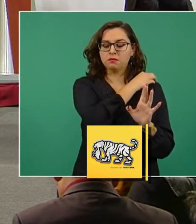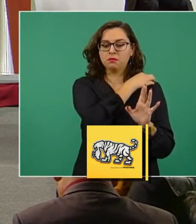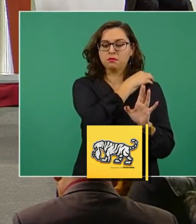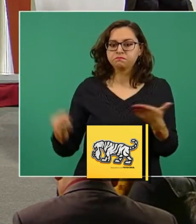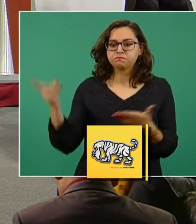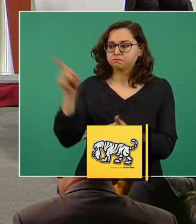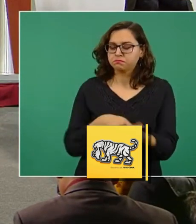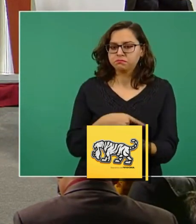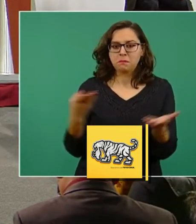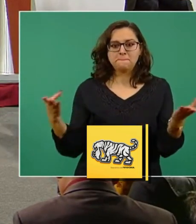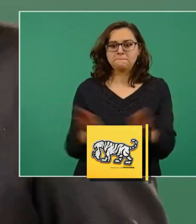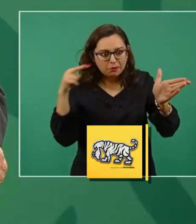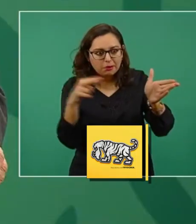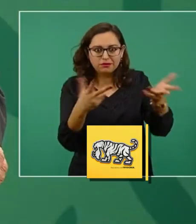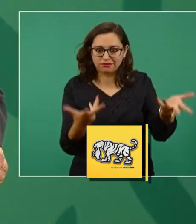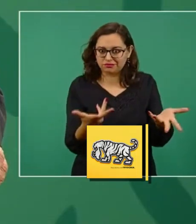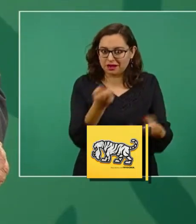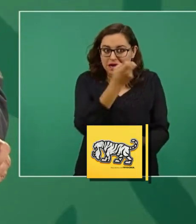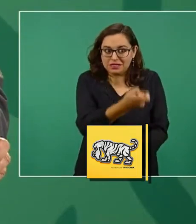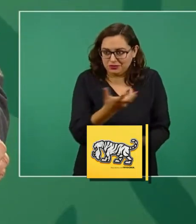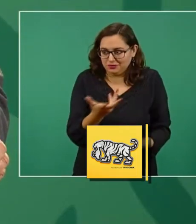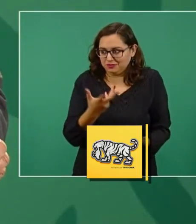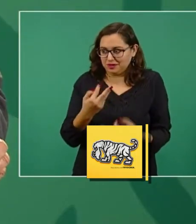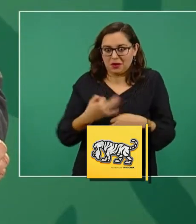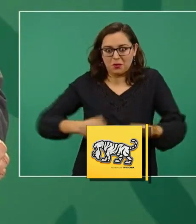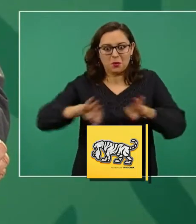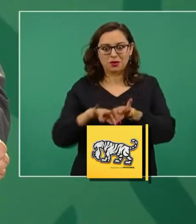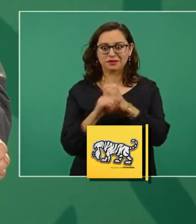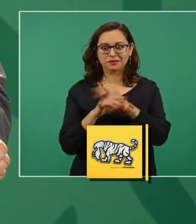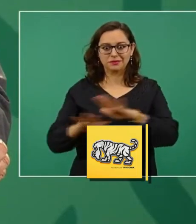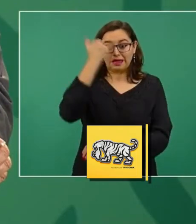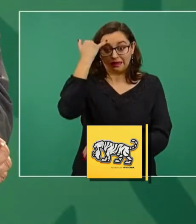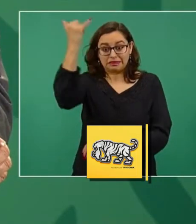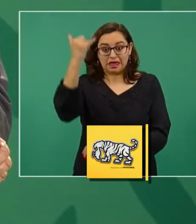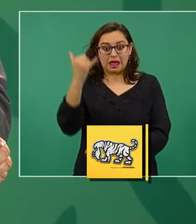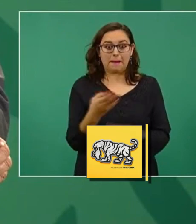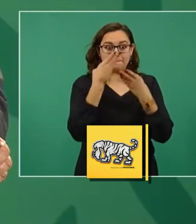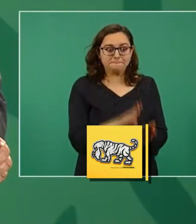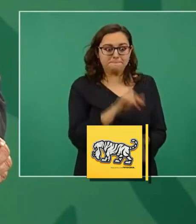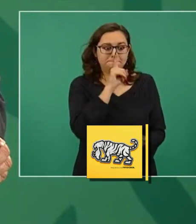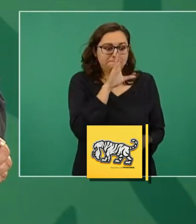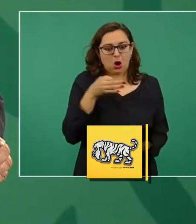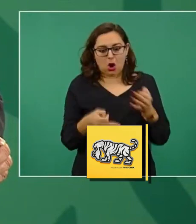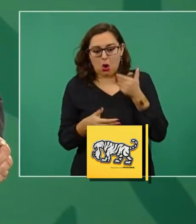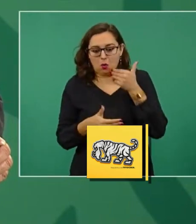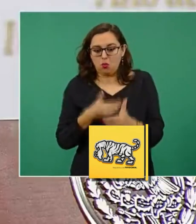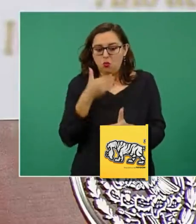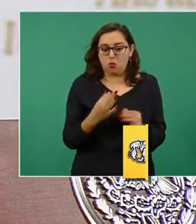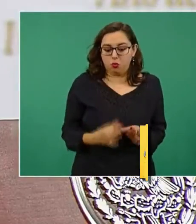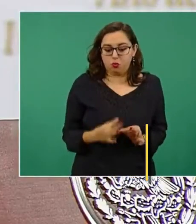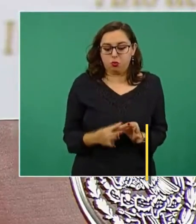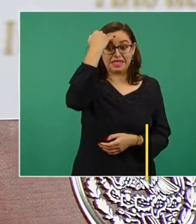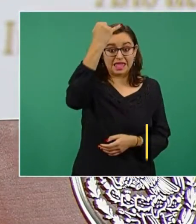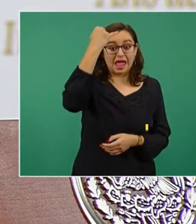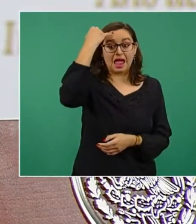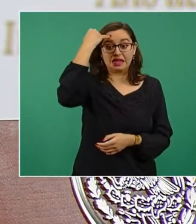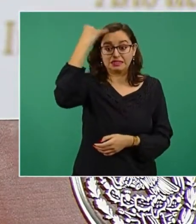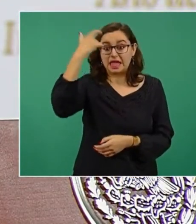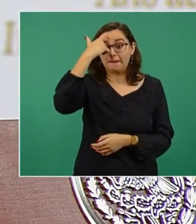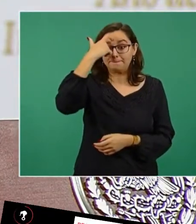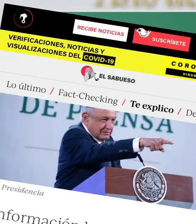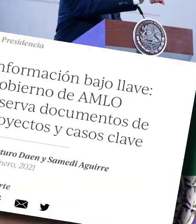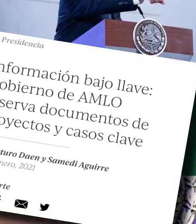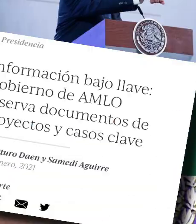cancelan. ¡Ay, mamá! Ese banco. Todo esto del secreto bancario, el debido proceso, todo eso lo fueron creando para